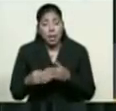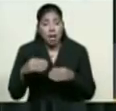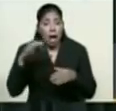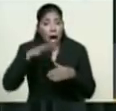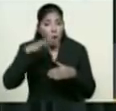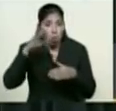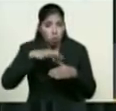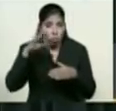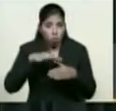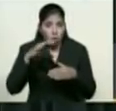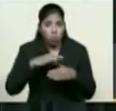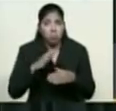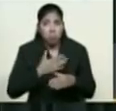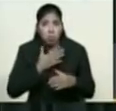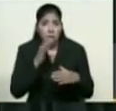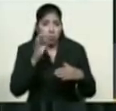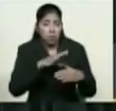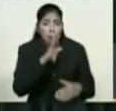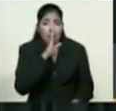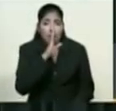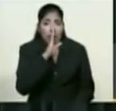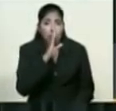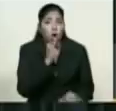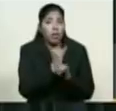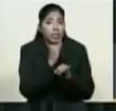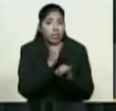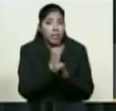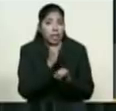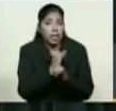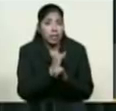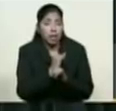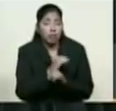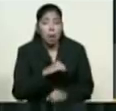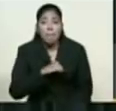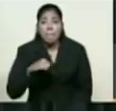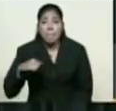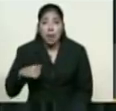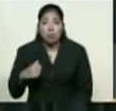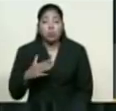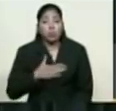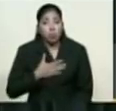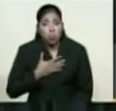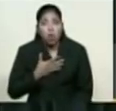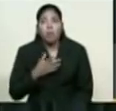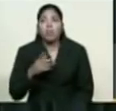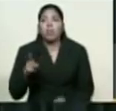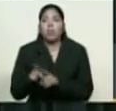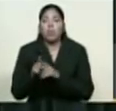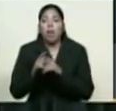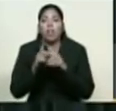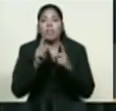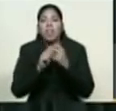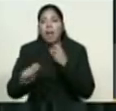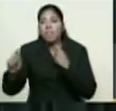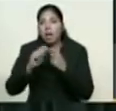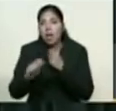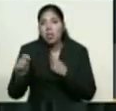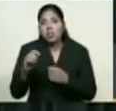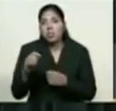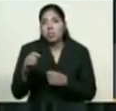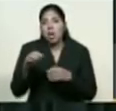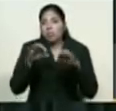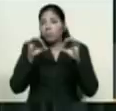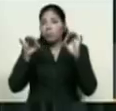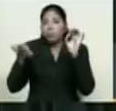usuarios del petro. Es un banco virtual y personal donde podrán recibir y preservar de manera segura sus